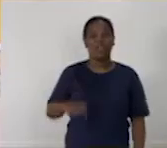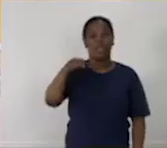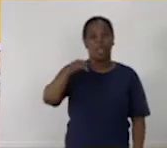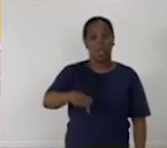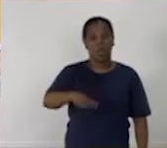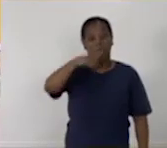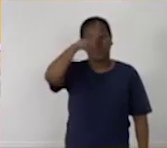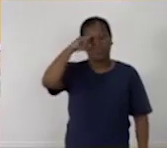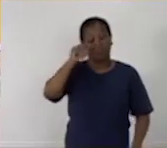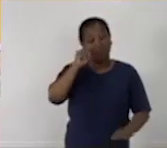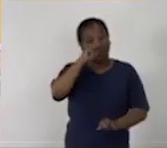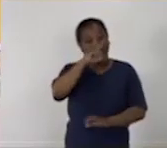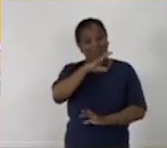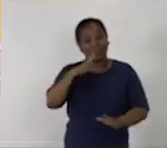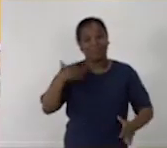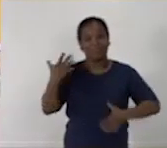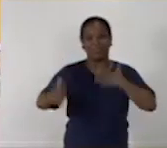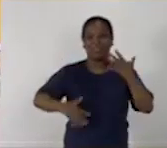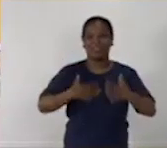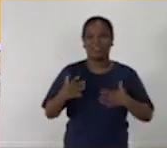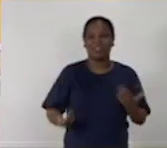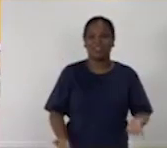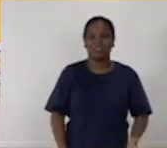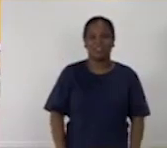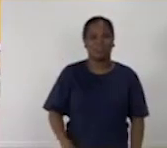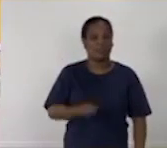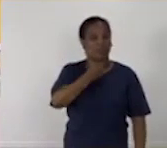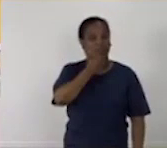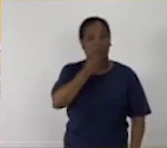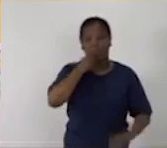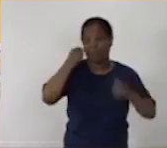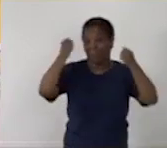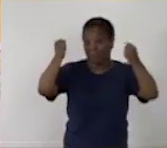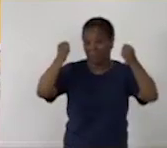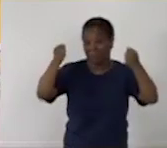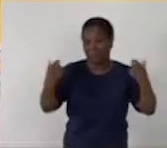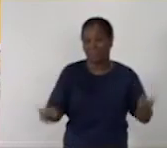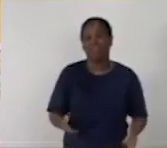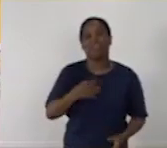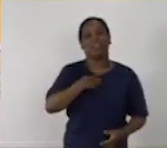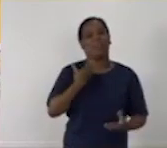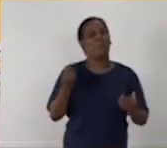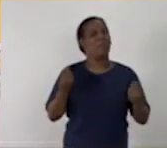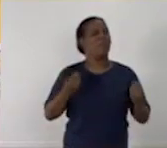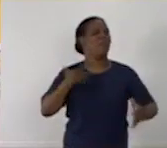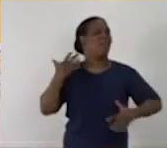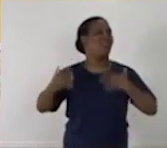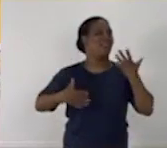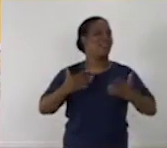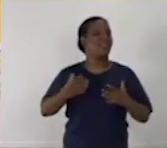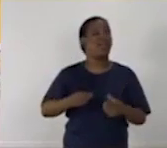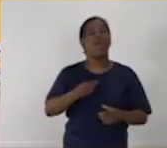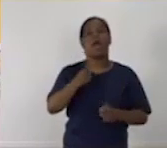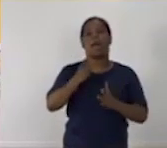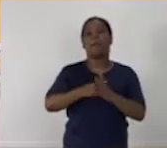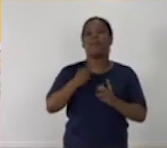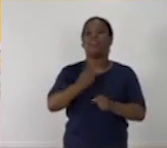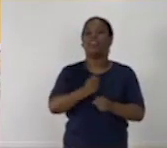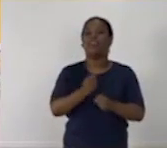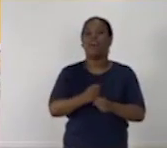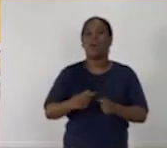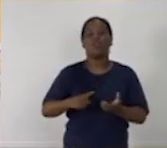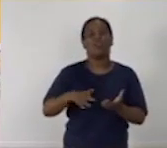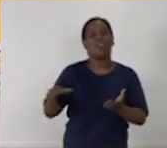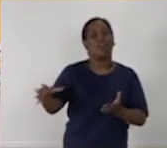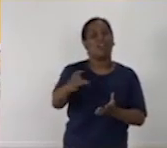Ahora sí, se me agotaron las propuestas. No se pueden quejar. Tienen suficientes ejercicios para trabajar